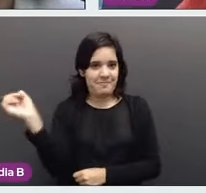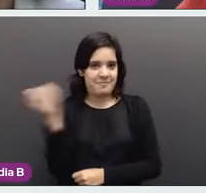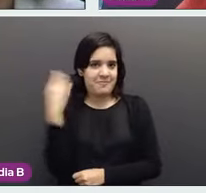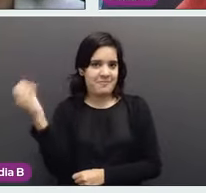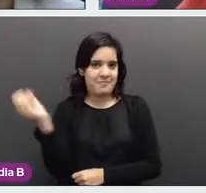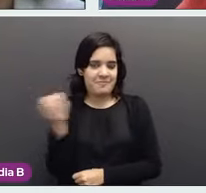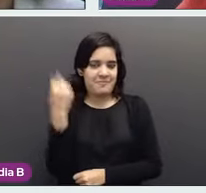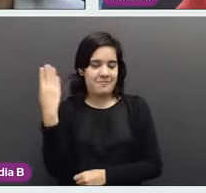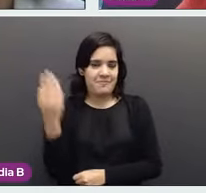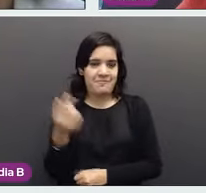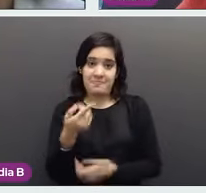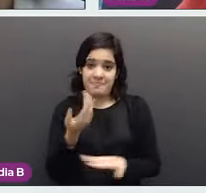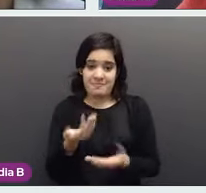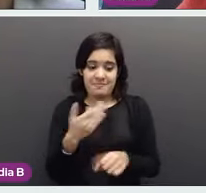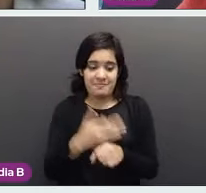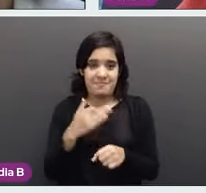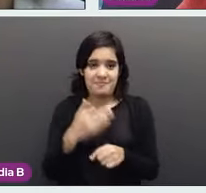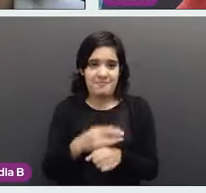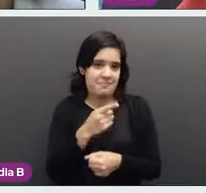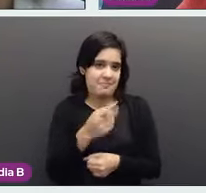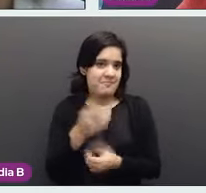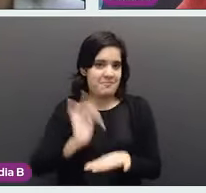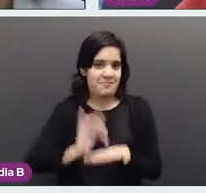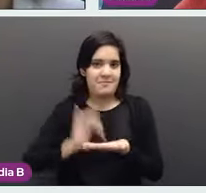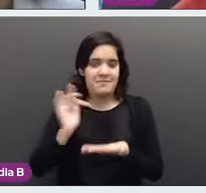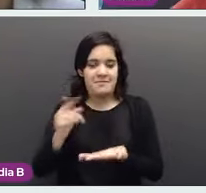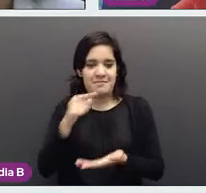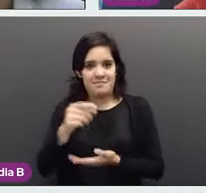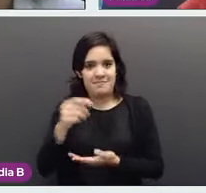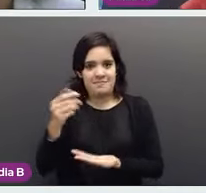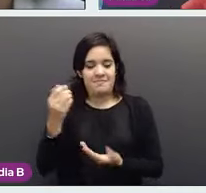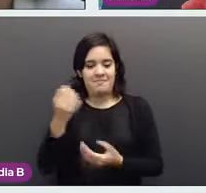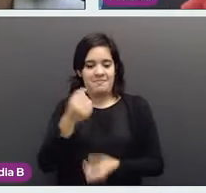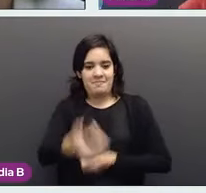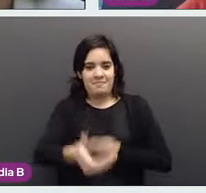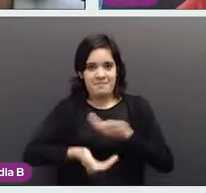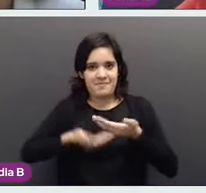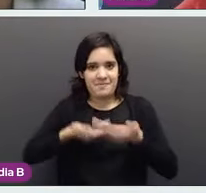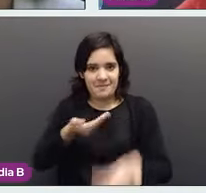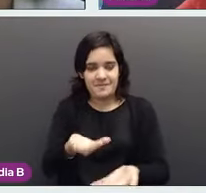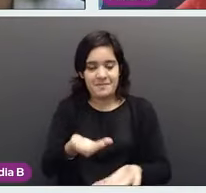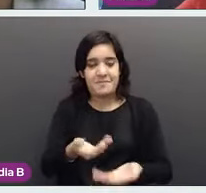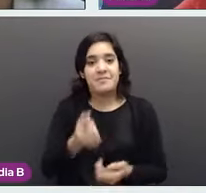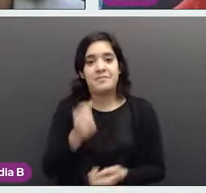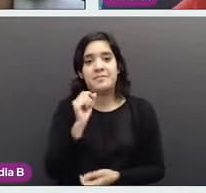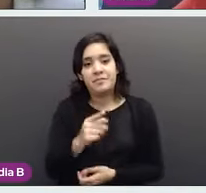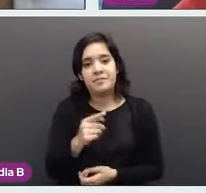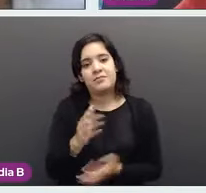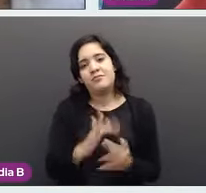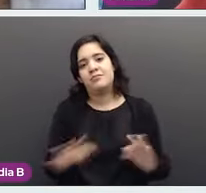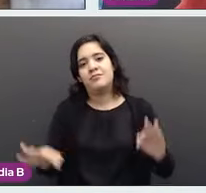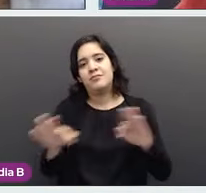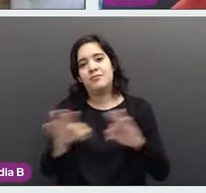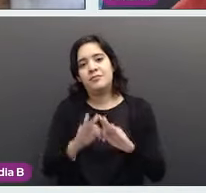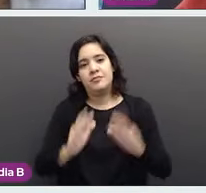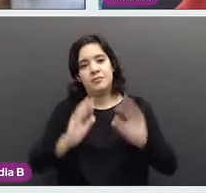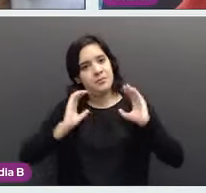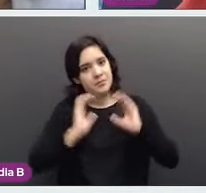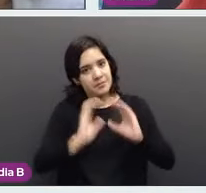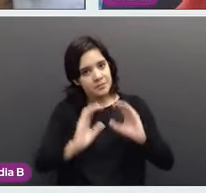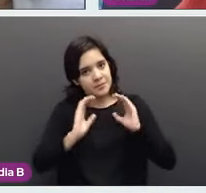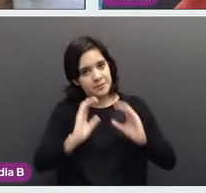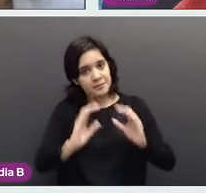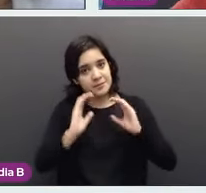esta plática que, bueno, que nos hizo favor de transmitir su conocimiento. Y bueno, pues la importancia de la prevención. Me estarían